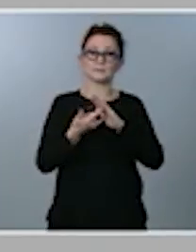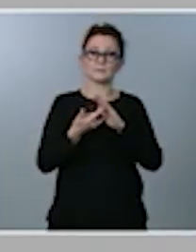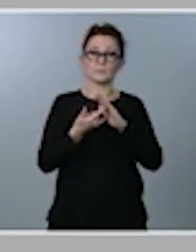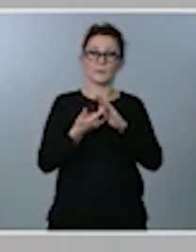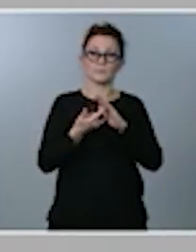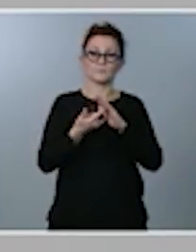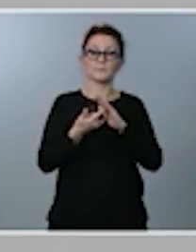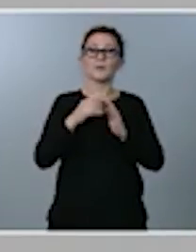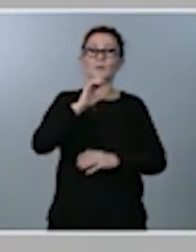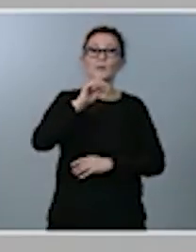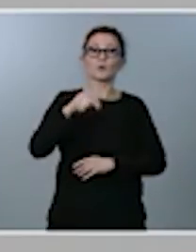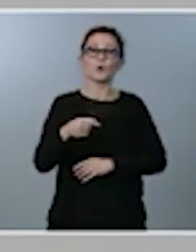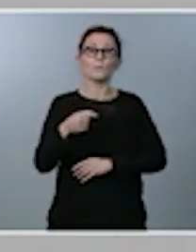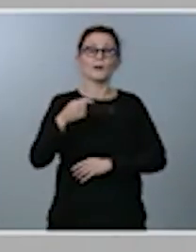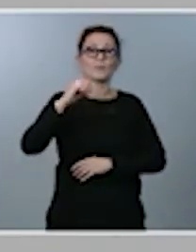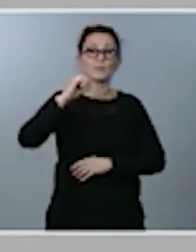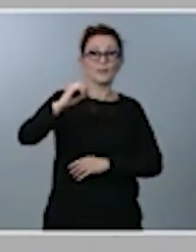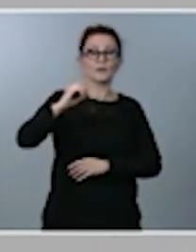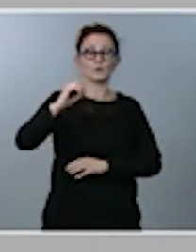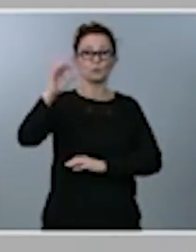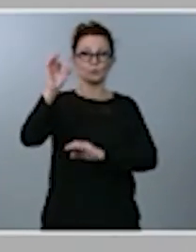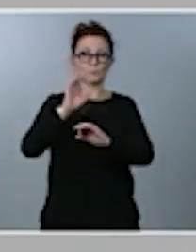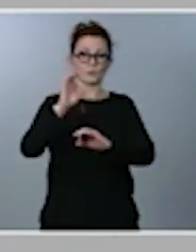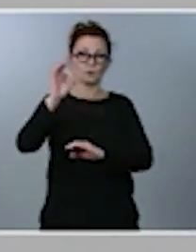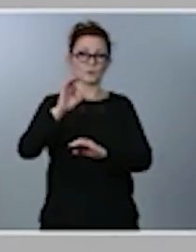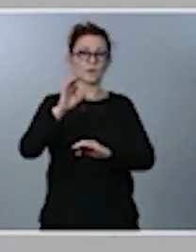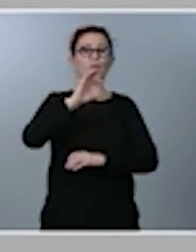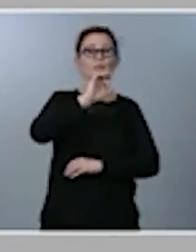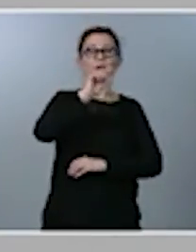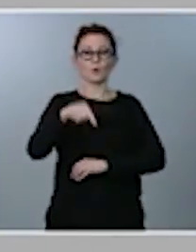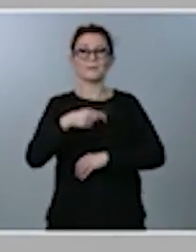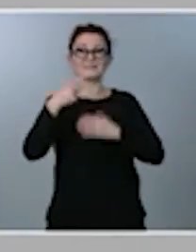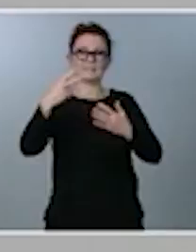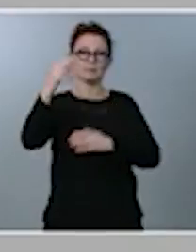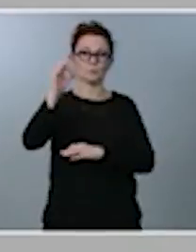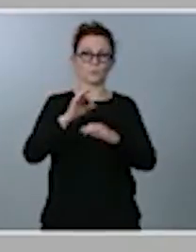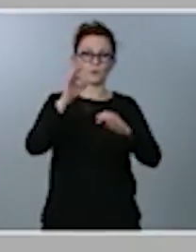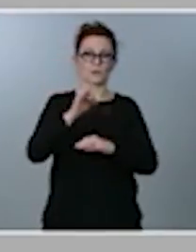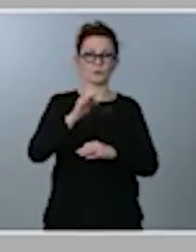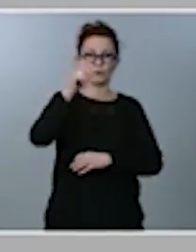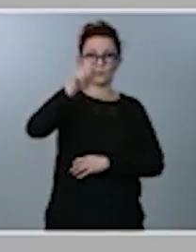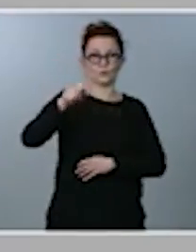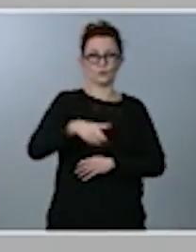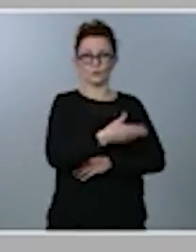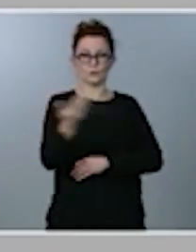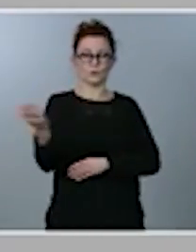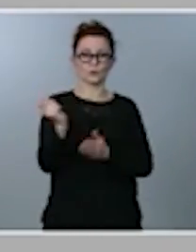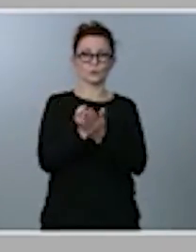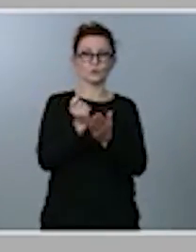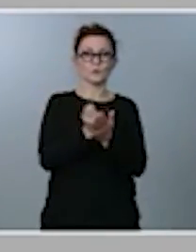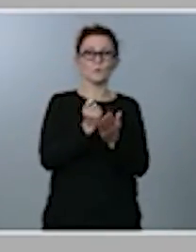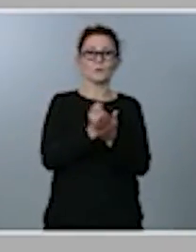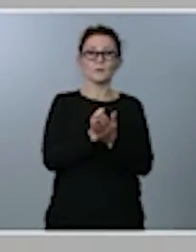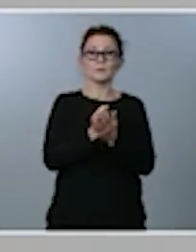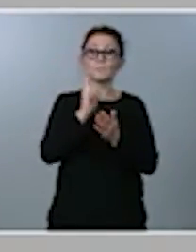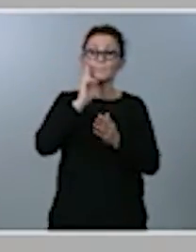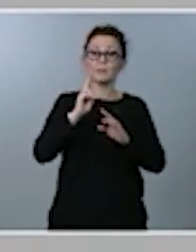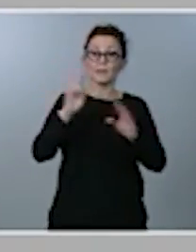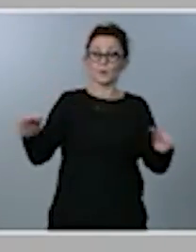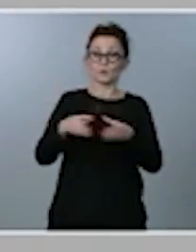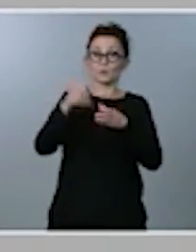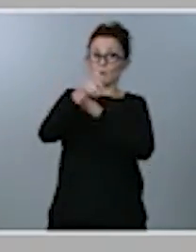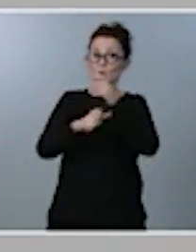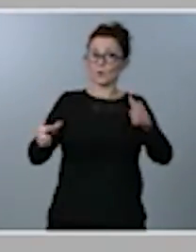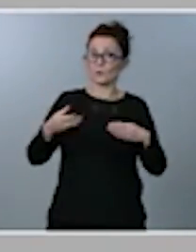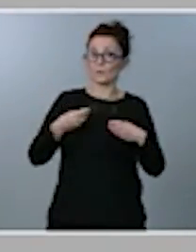,0%, 0,7% de los contribuyentes. Verán ustedes, por tanto, a un grupo de ciudadanos muy, muy